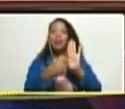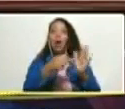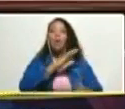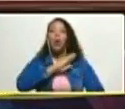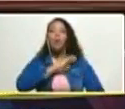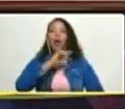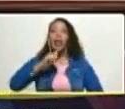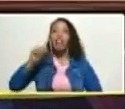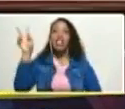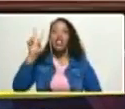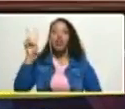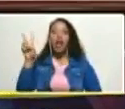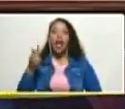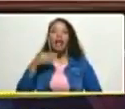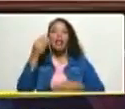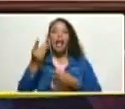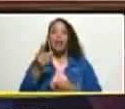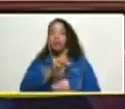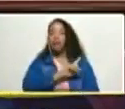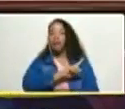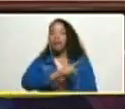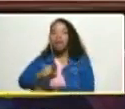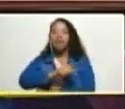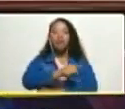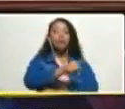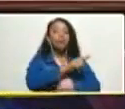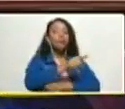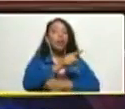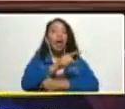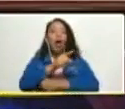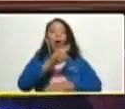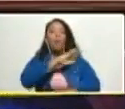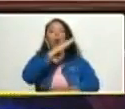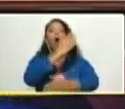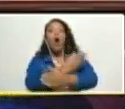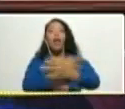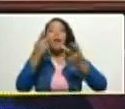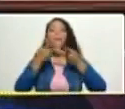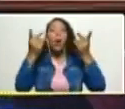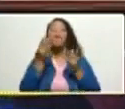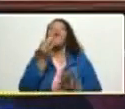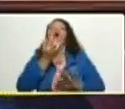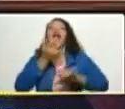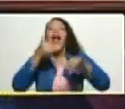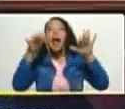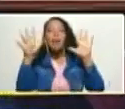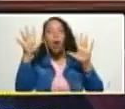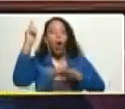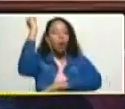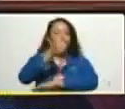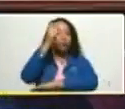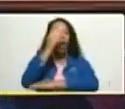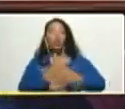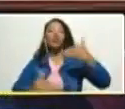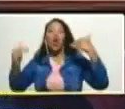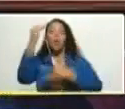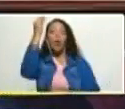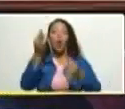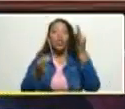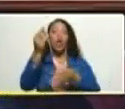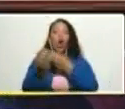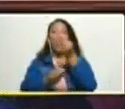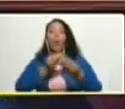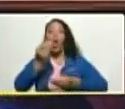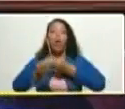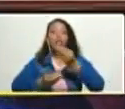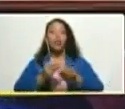que designa los poderes públicos por ejemplo designa al Tribunal Supremo de Justicia como lo hizo